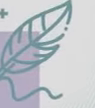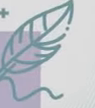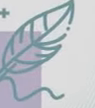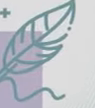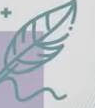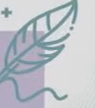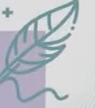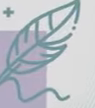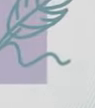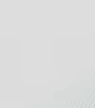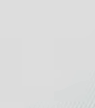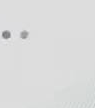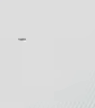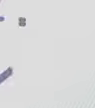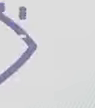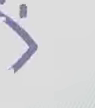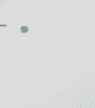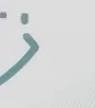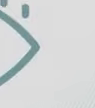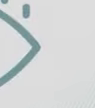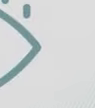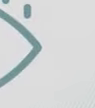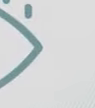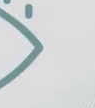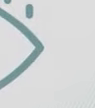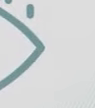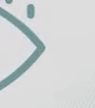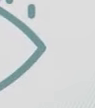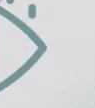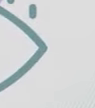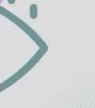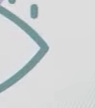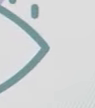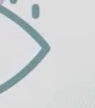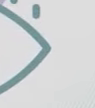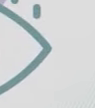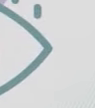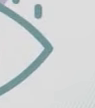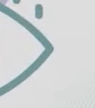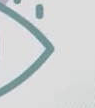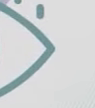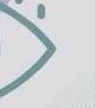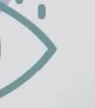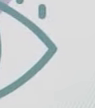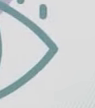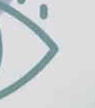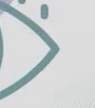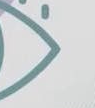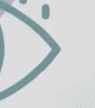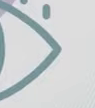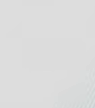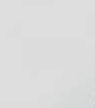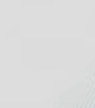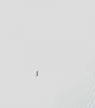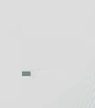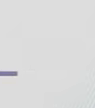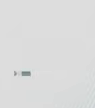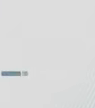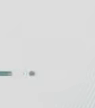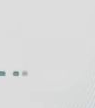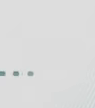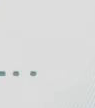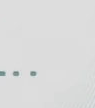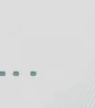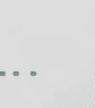usada como prueba ante la justicia. Si tienes información que permita saber qué pasó y dar con el paradero de una persona desaparecida